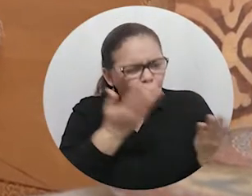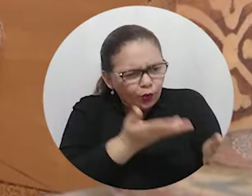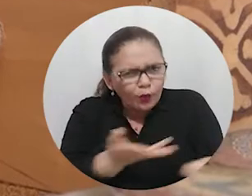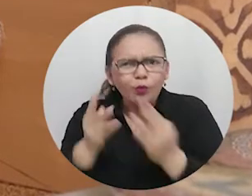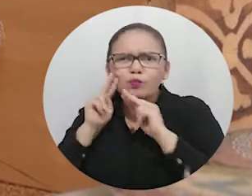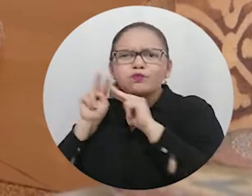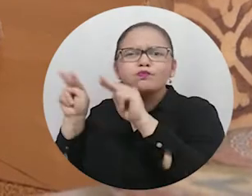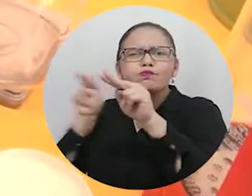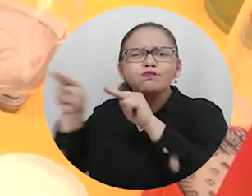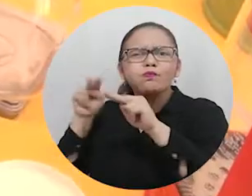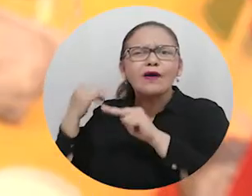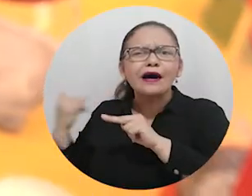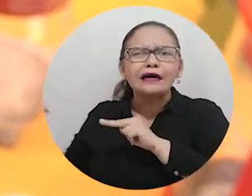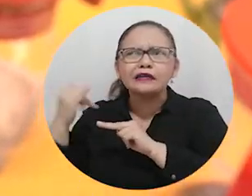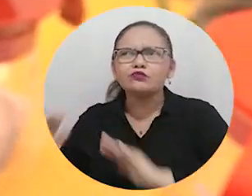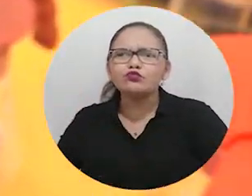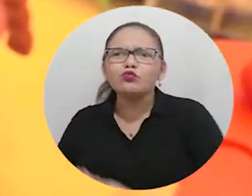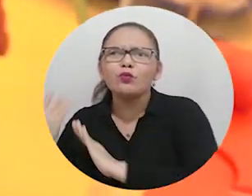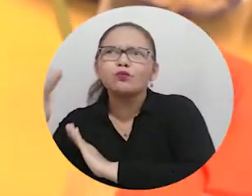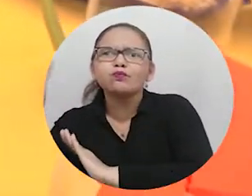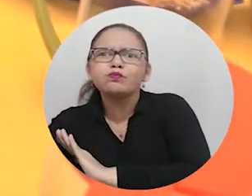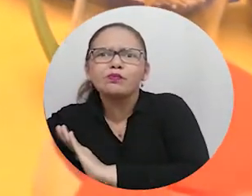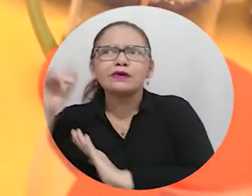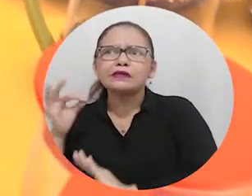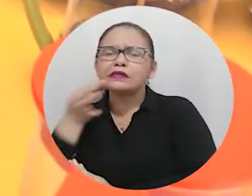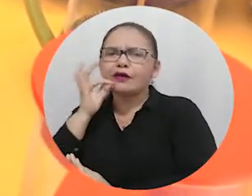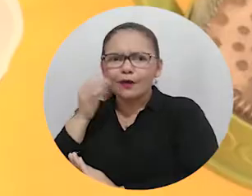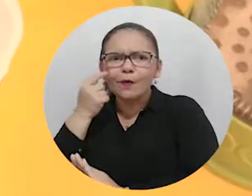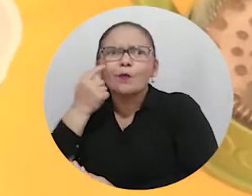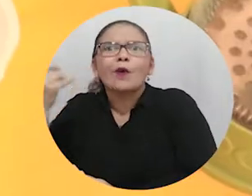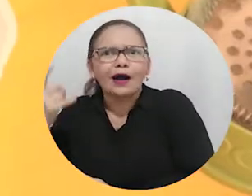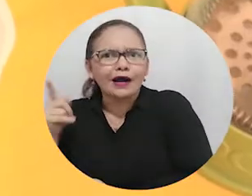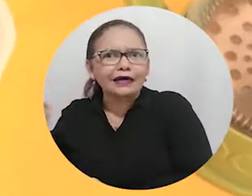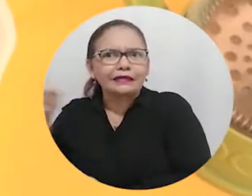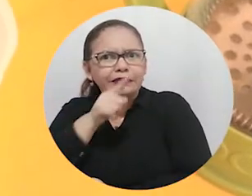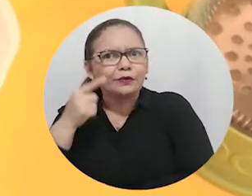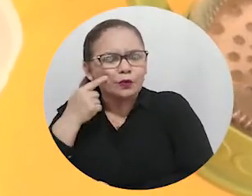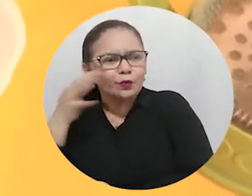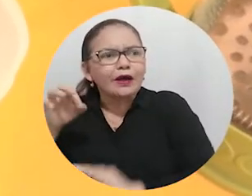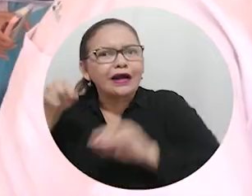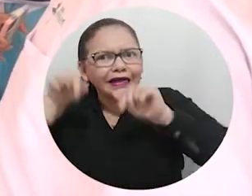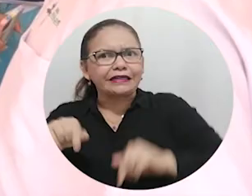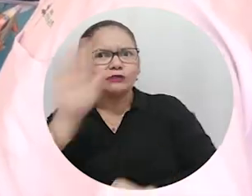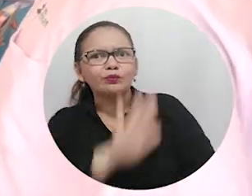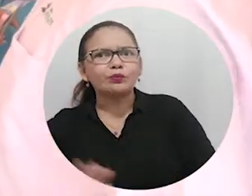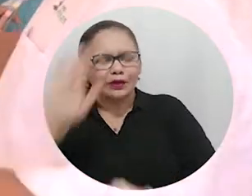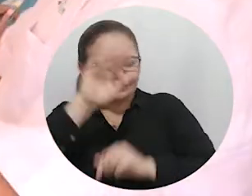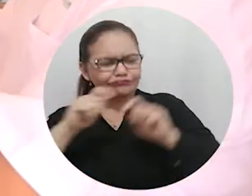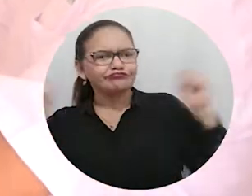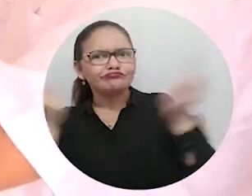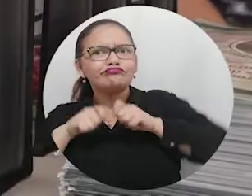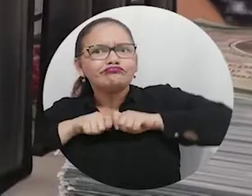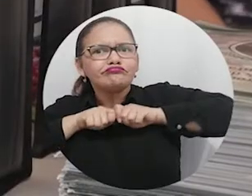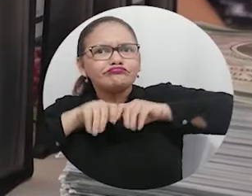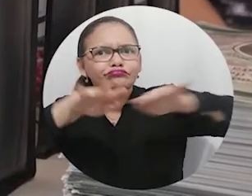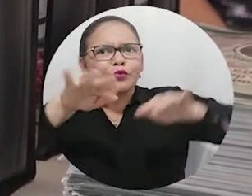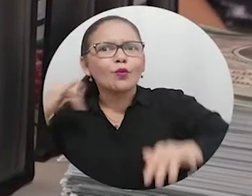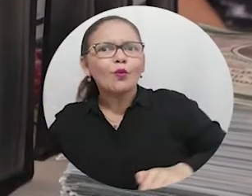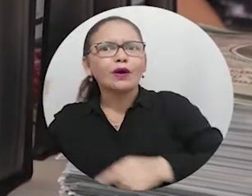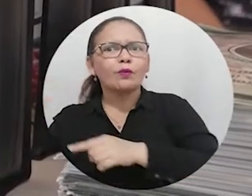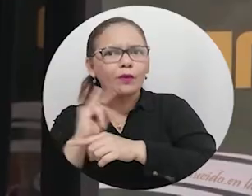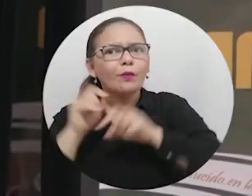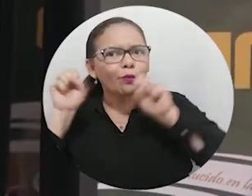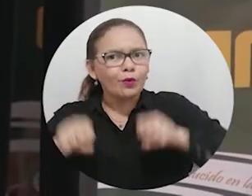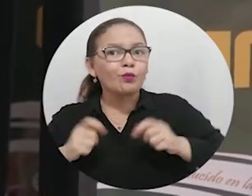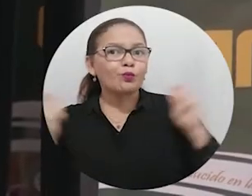términos de innovación, empezando por crear una ruta para activar el consumo local con el diseño de una línea de producto comercial que haga circular en el